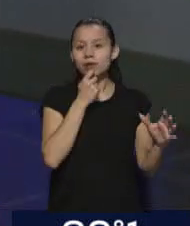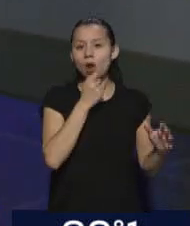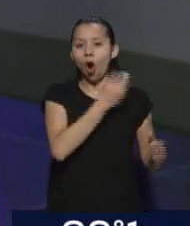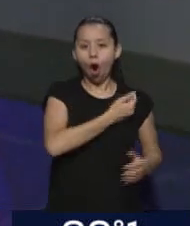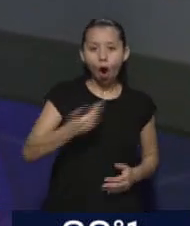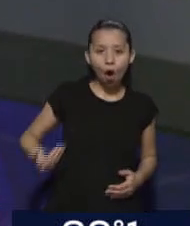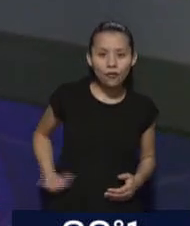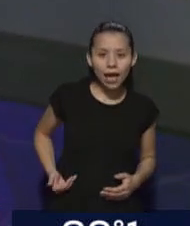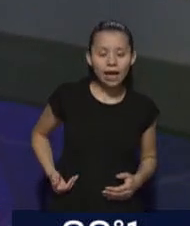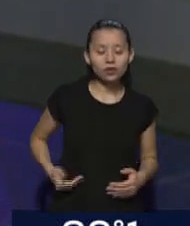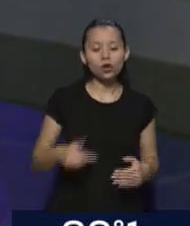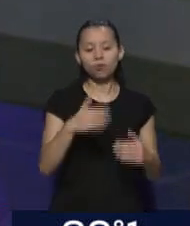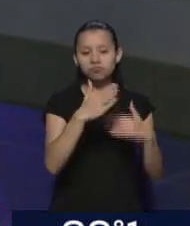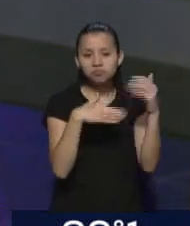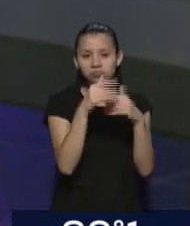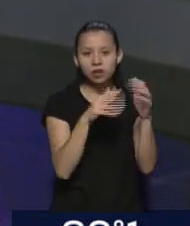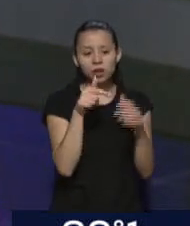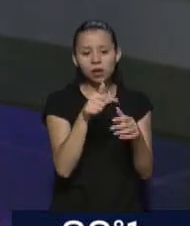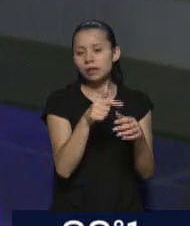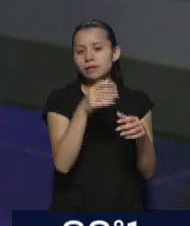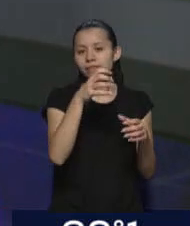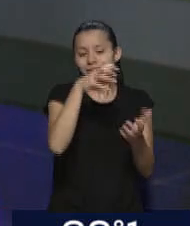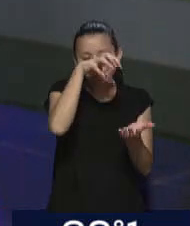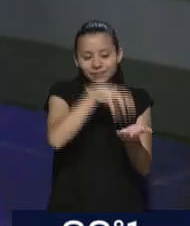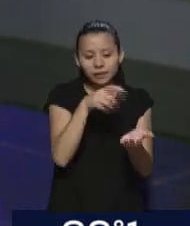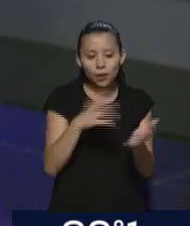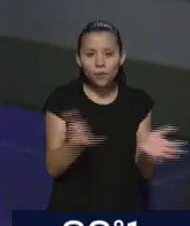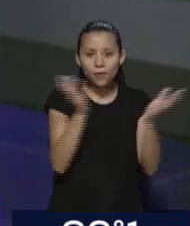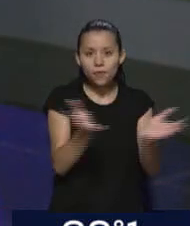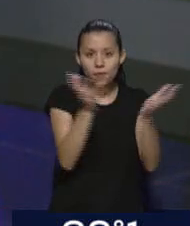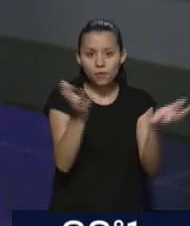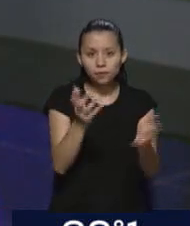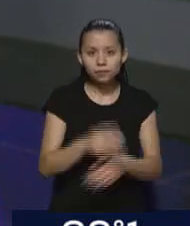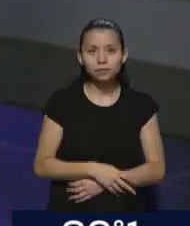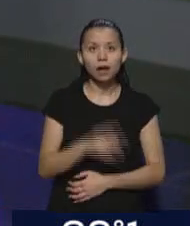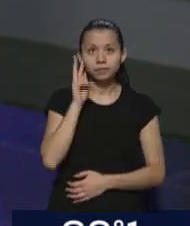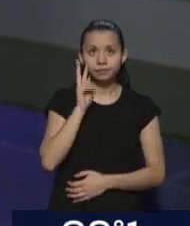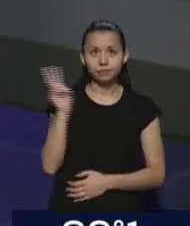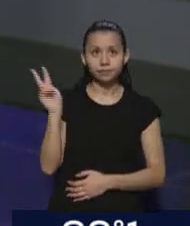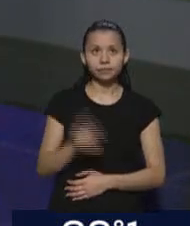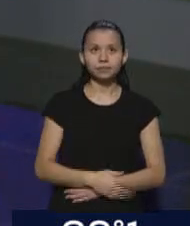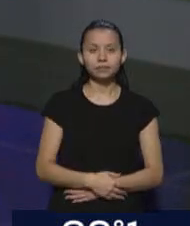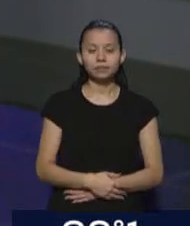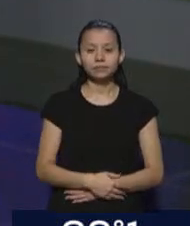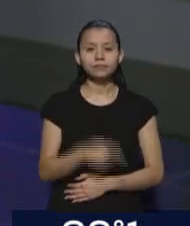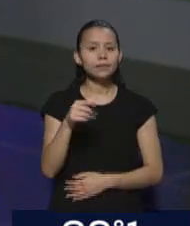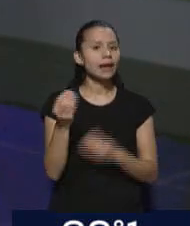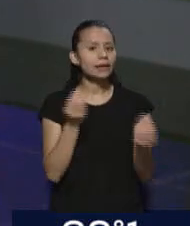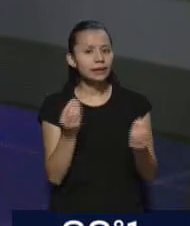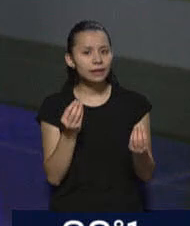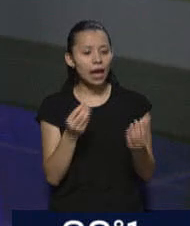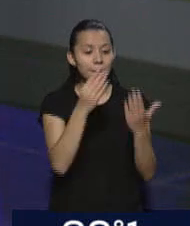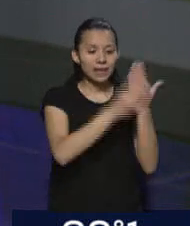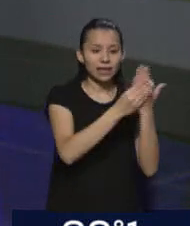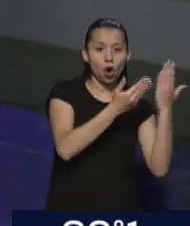Infraestructura y Desarrollo Territorial. Este. Fíjate vos, Gobierno, Infraestructura y Desarrollo Territorial. Ahí ha unido el Ministerio de